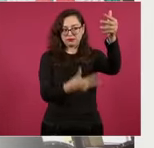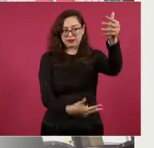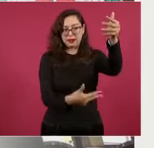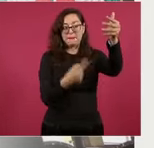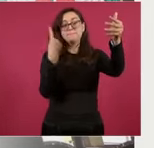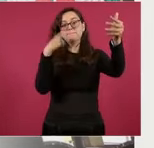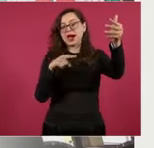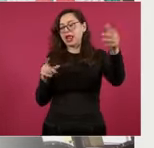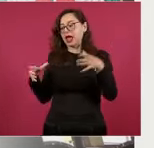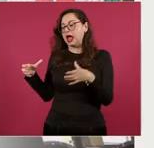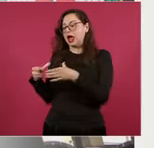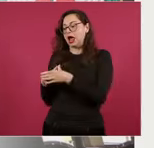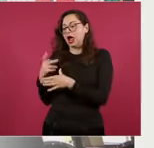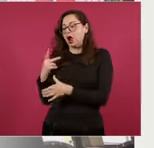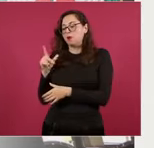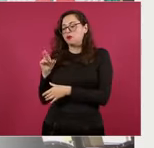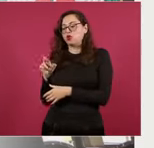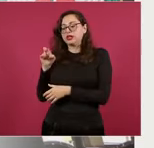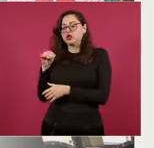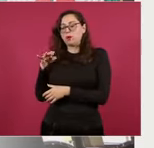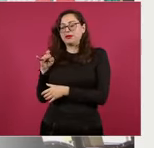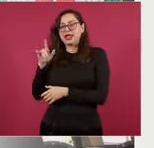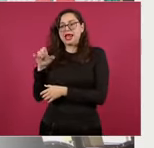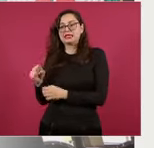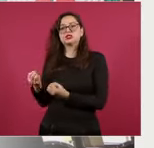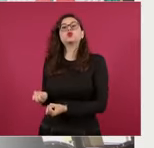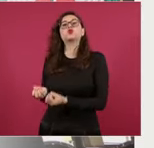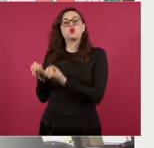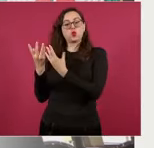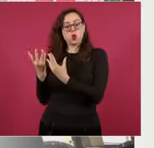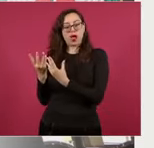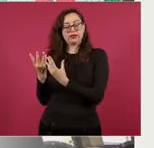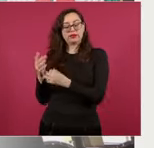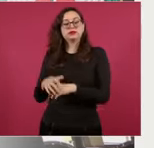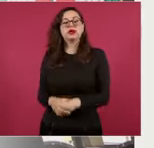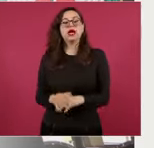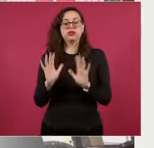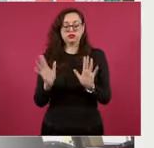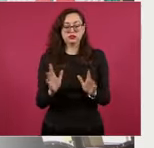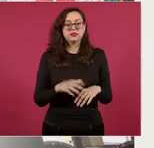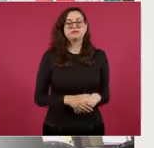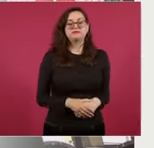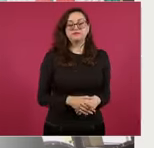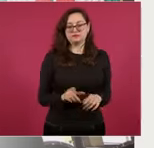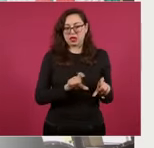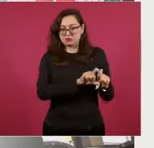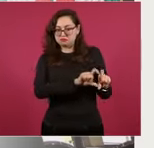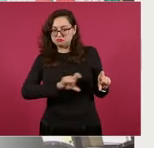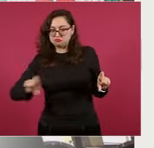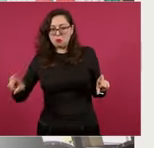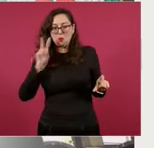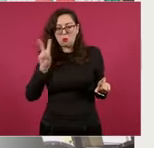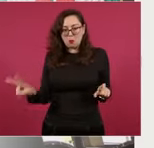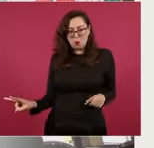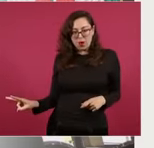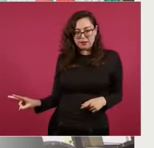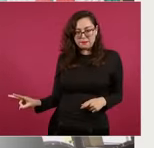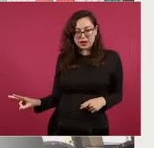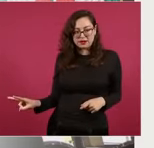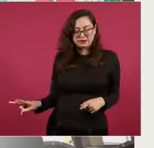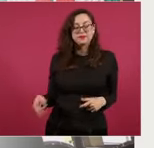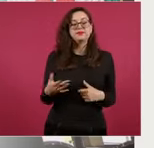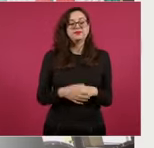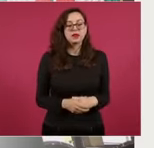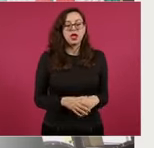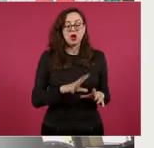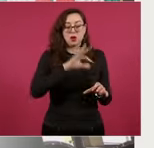tenemos la votación total emitida, hay que restarle los votos nulos o candidatos sin